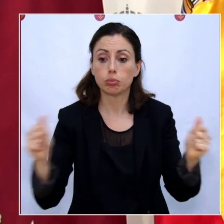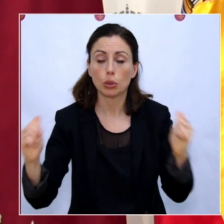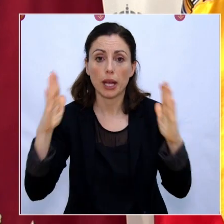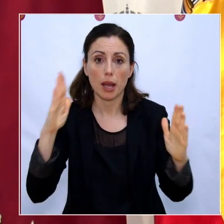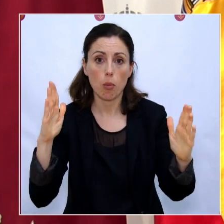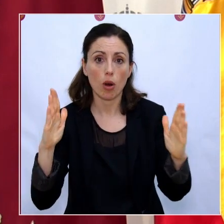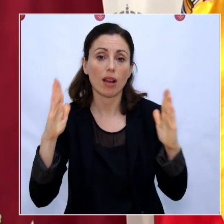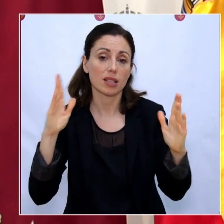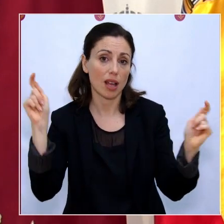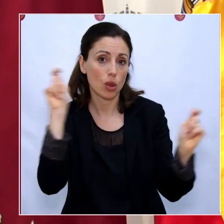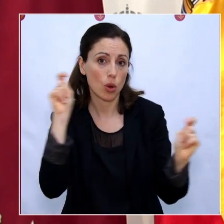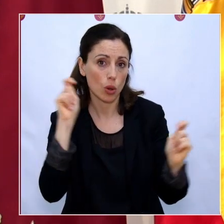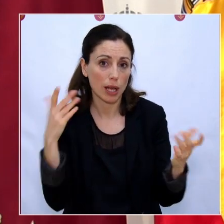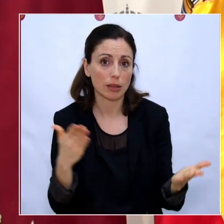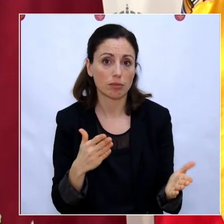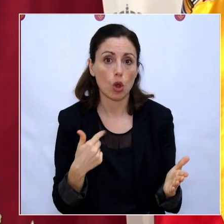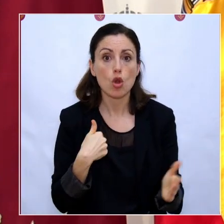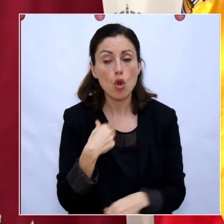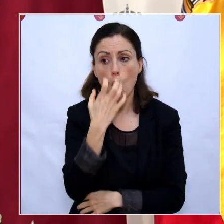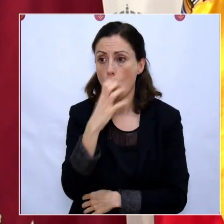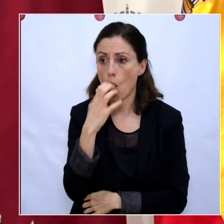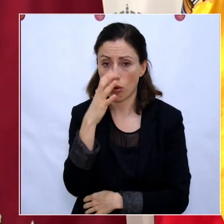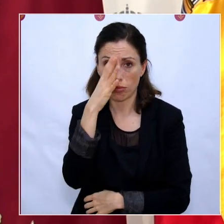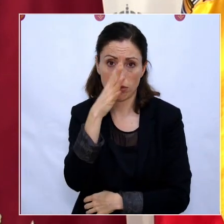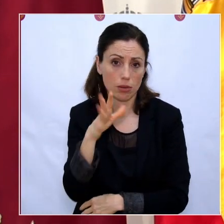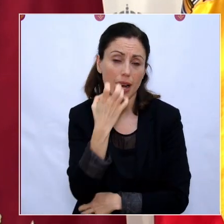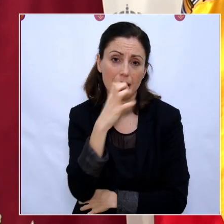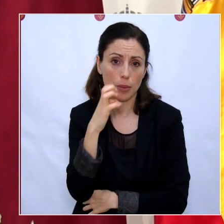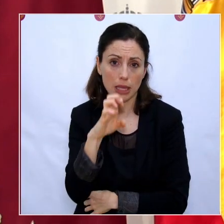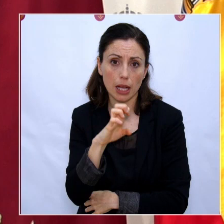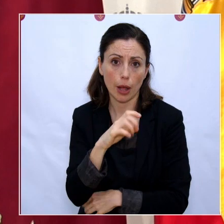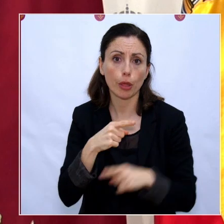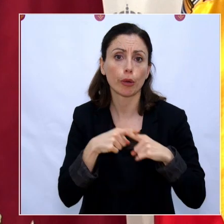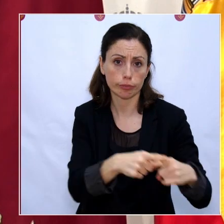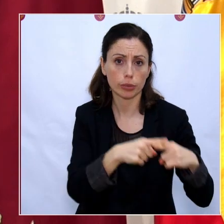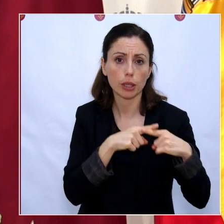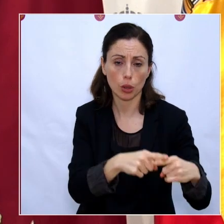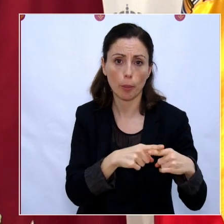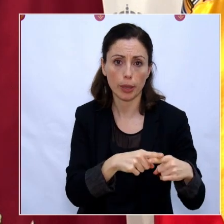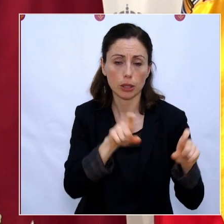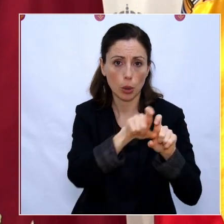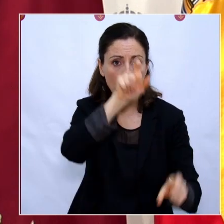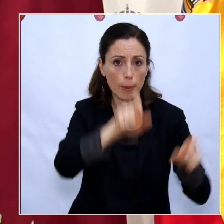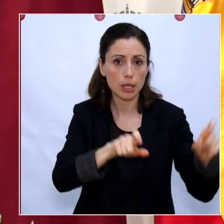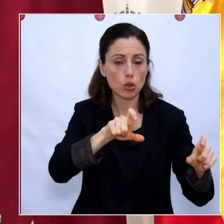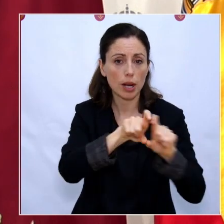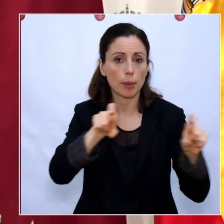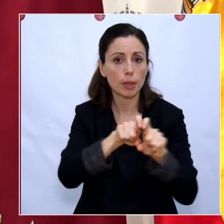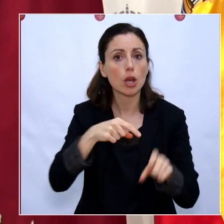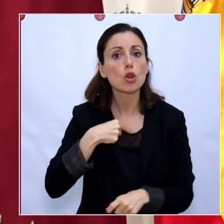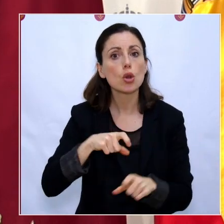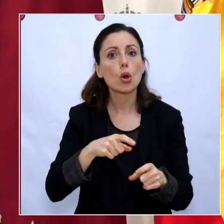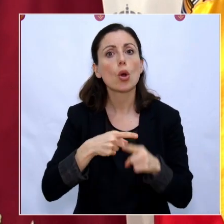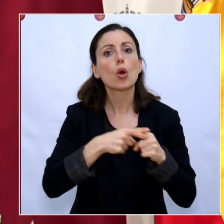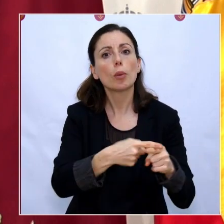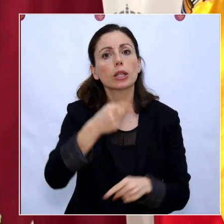general, la mayoría de las reivindicaciones desde luego las comparto de los empresarios y sobre todo lo que comparto es que todas las